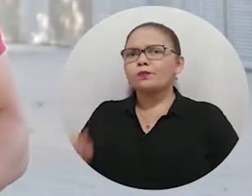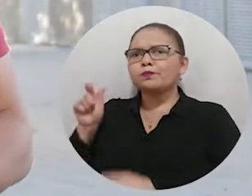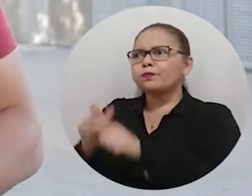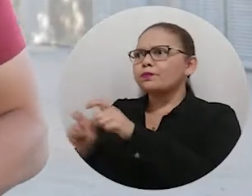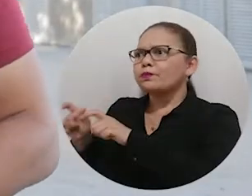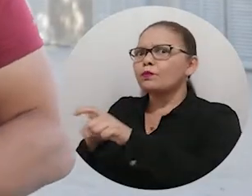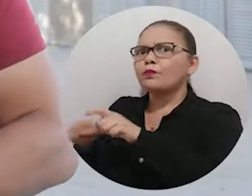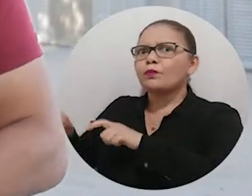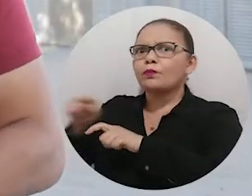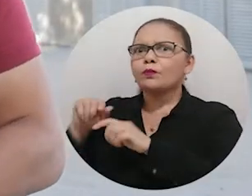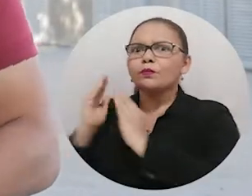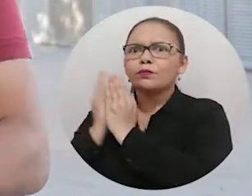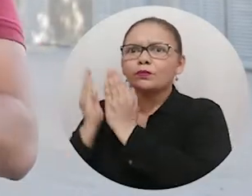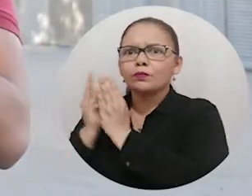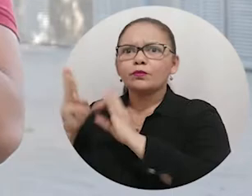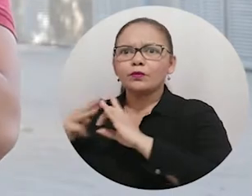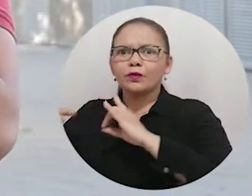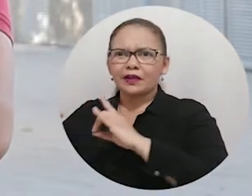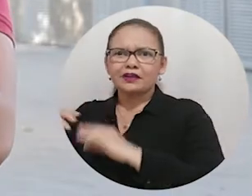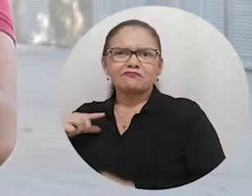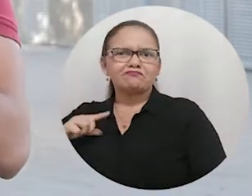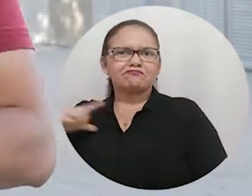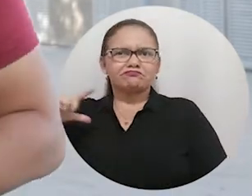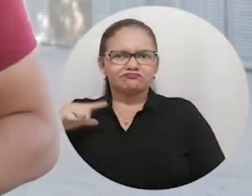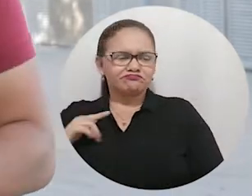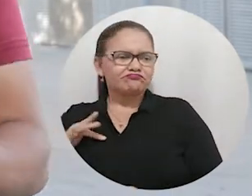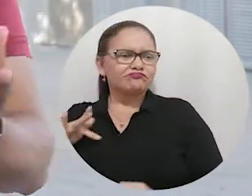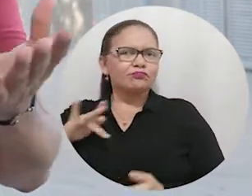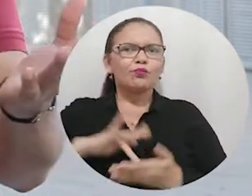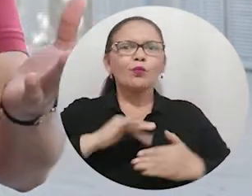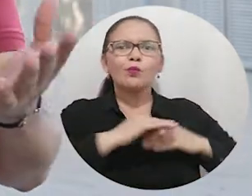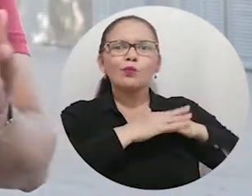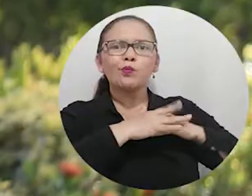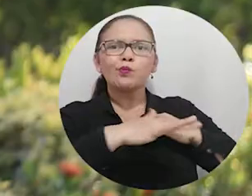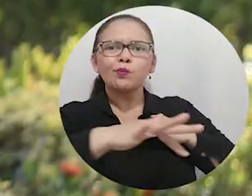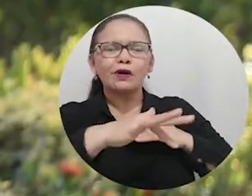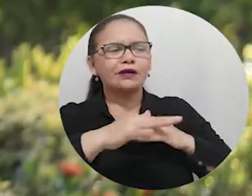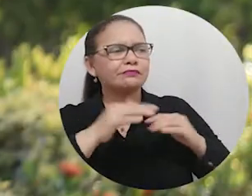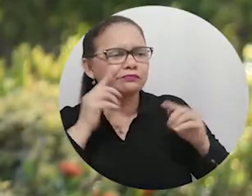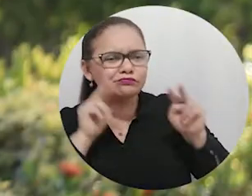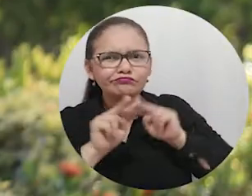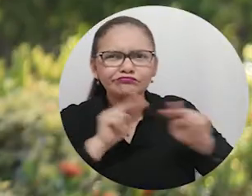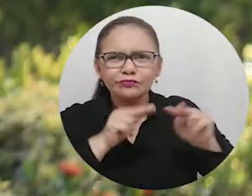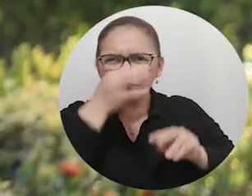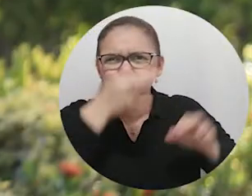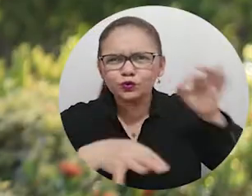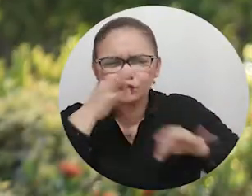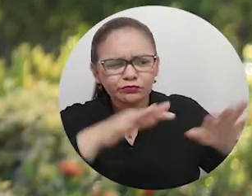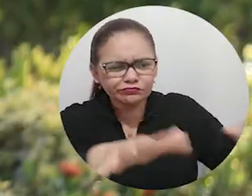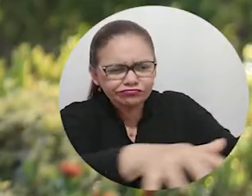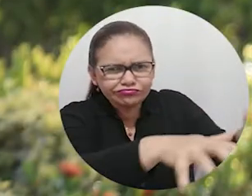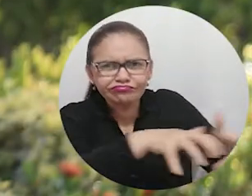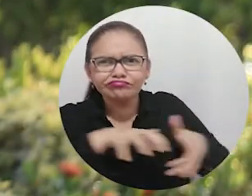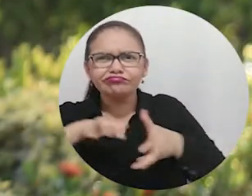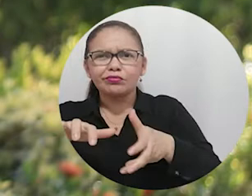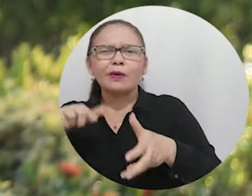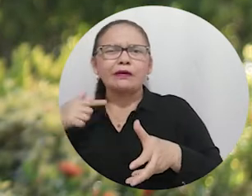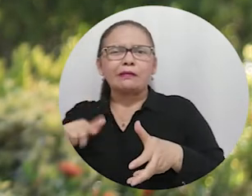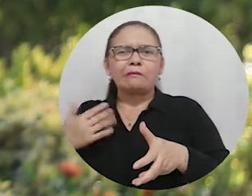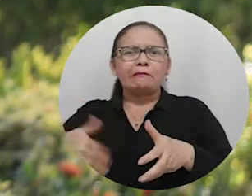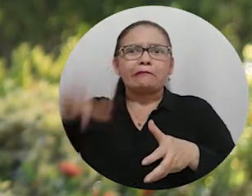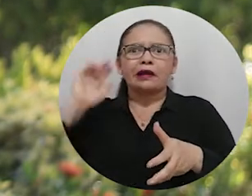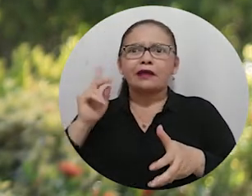Estudiantes de la Universidad del Magdalena lideraron limpieza de playas en Santa Marta. Más de 1.500 kilos de residuos fueron